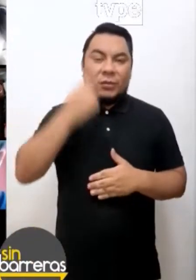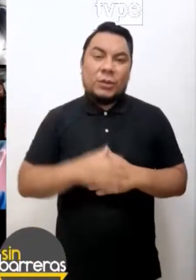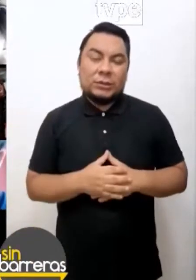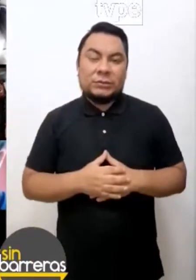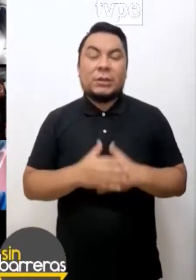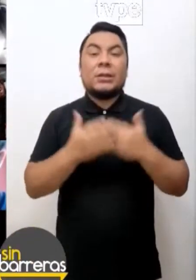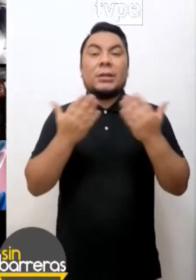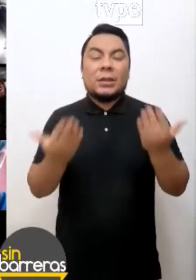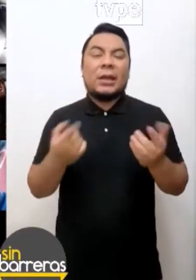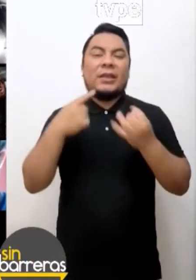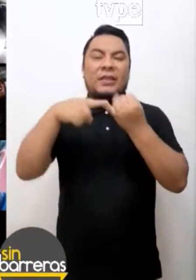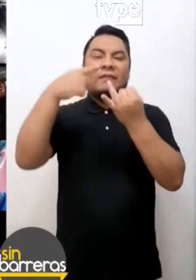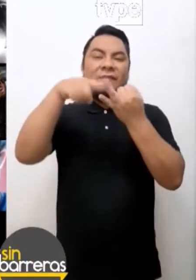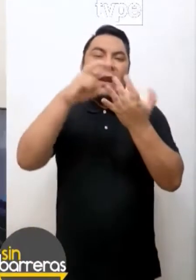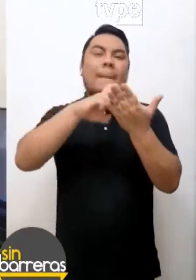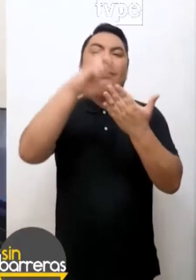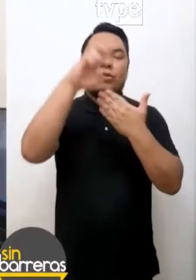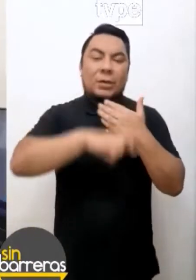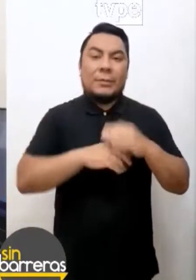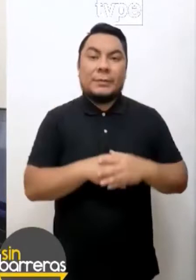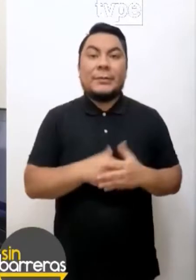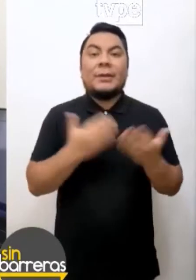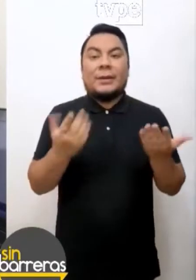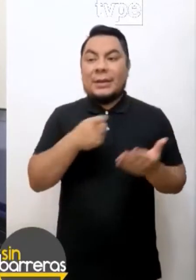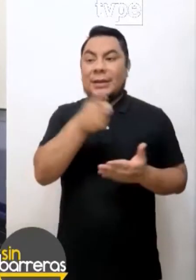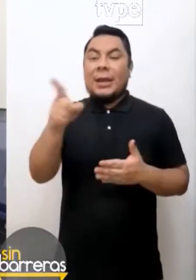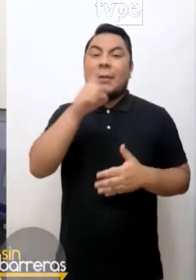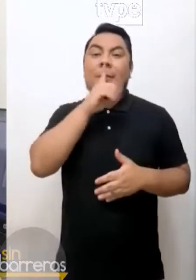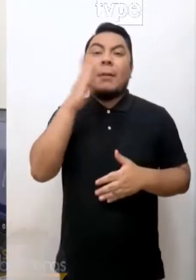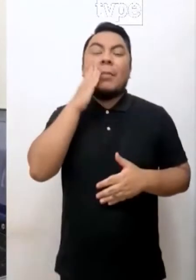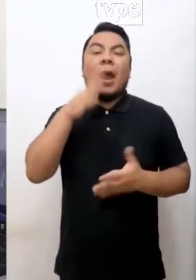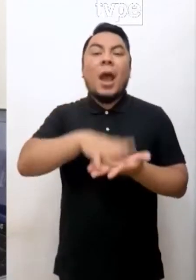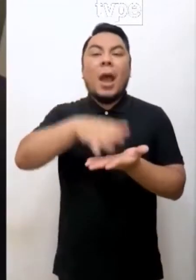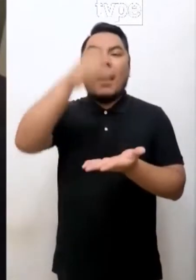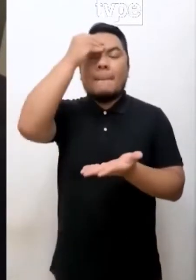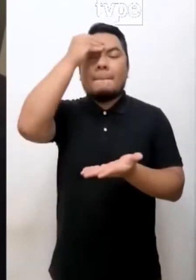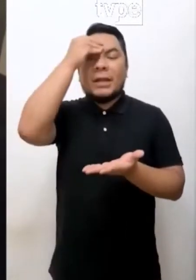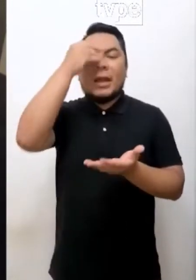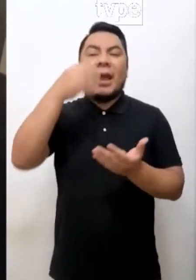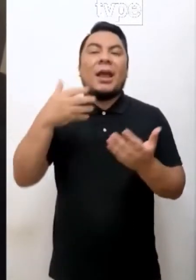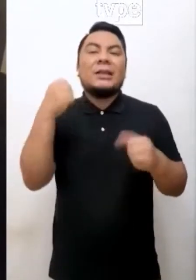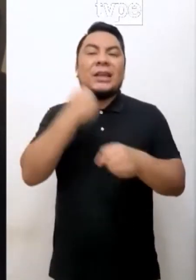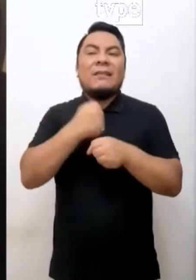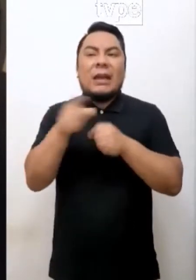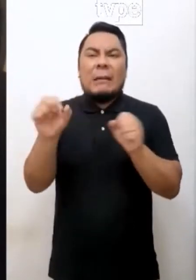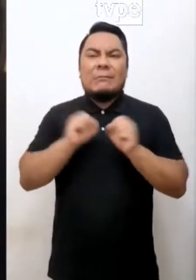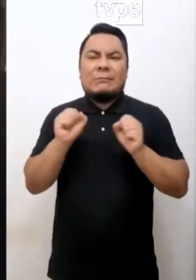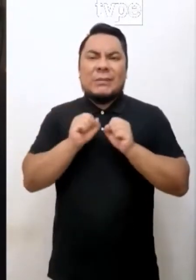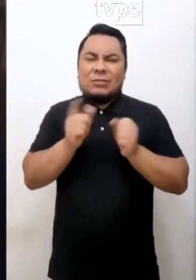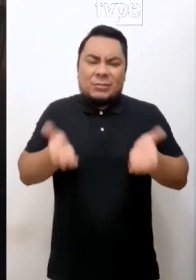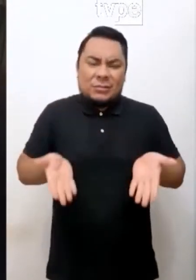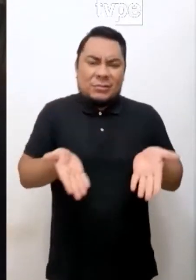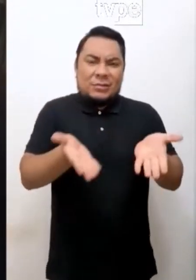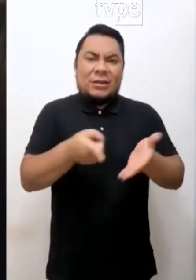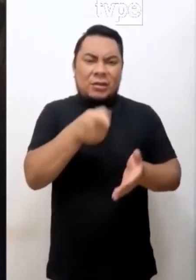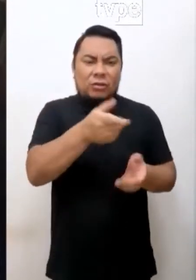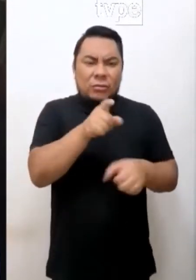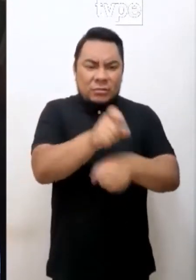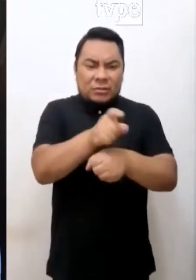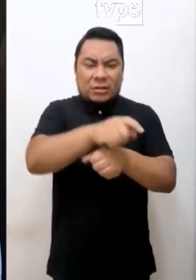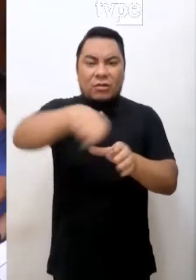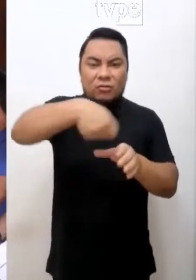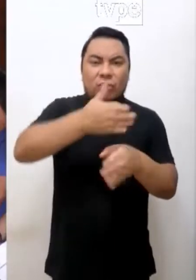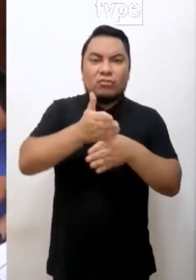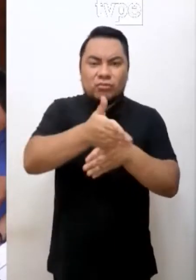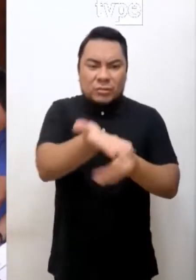intelectual dentro de diferentes programas. Entonces, los padres tienen que aprender a trabajar esos miedos, darle un cuchillo,